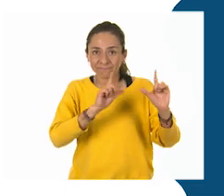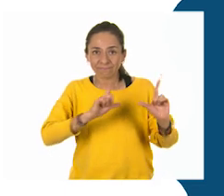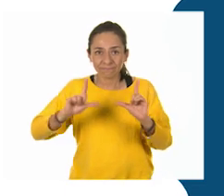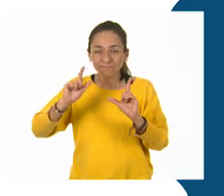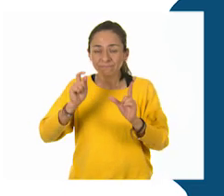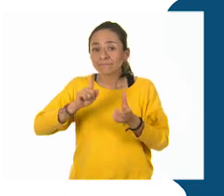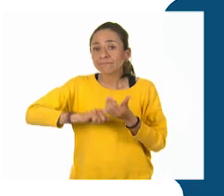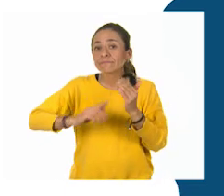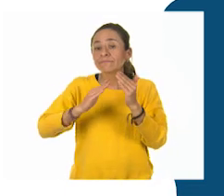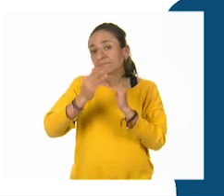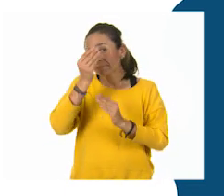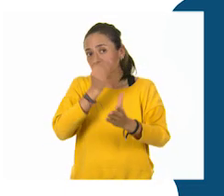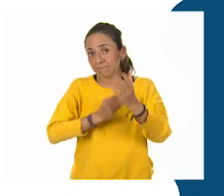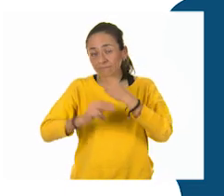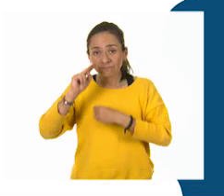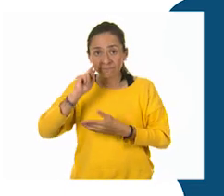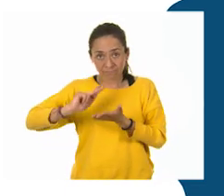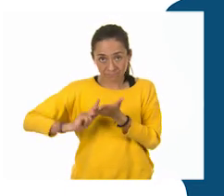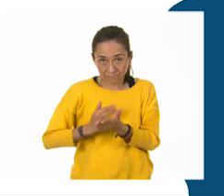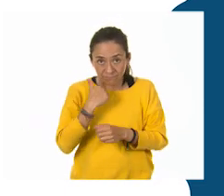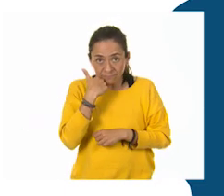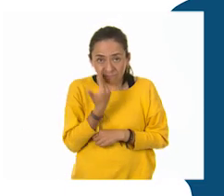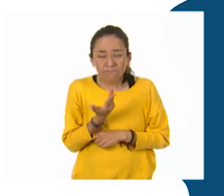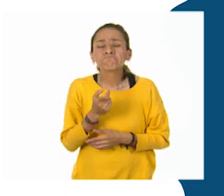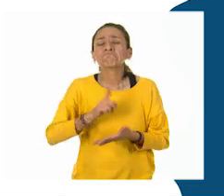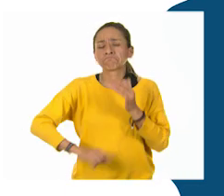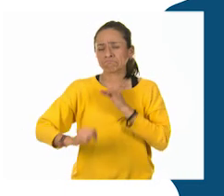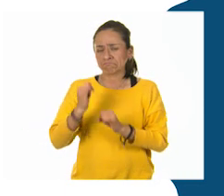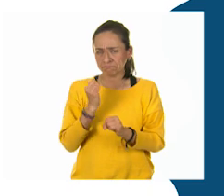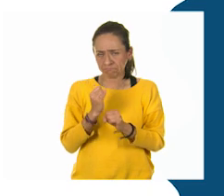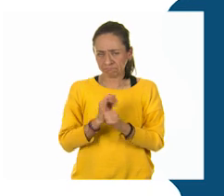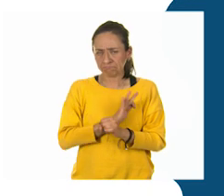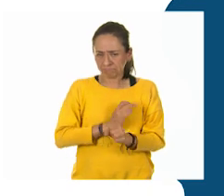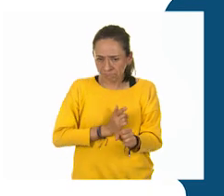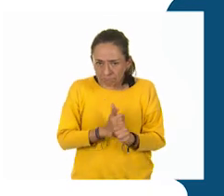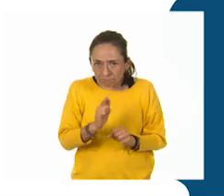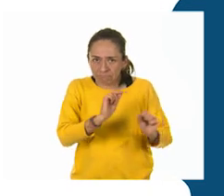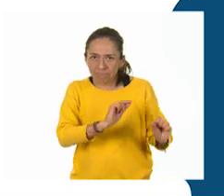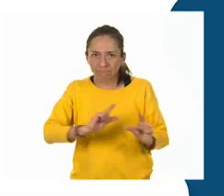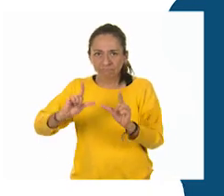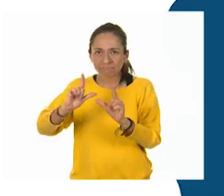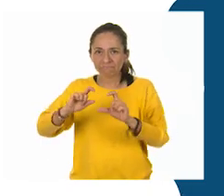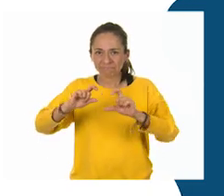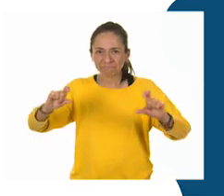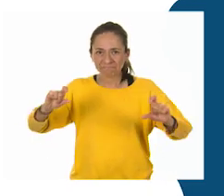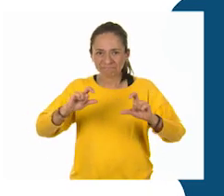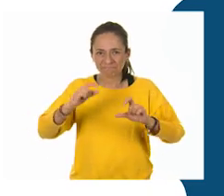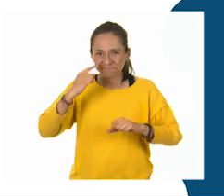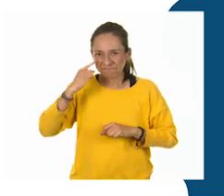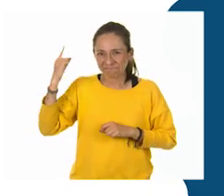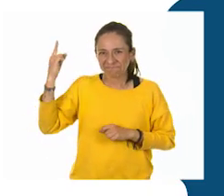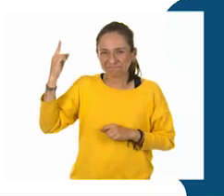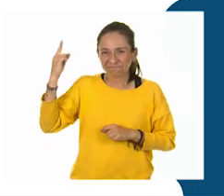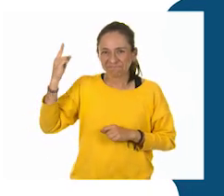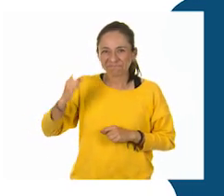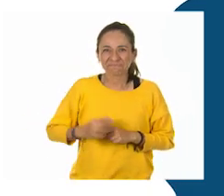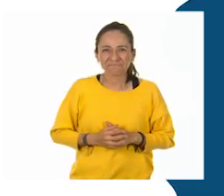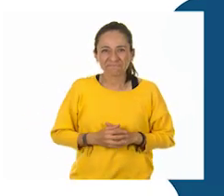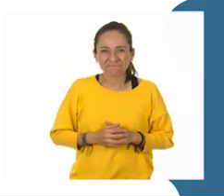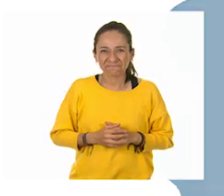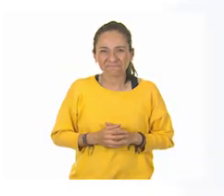a ver los programas de Aprende en Casa, los puedes encontrar en la siguiente liga. Aprende en Casa.cep.gov